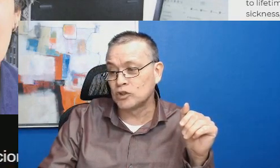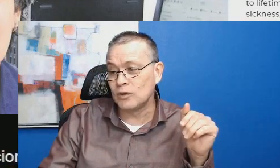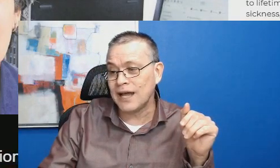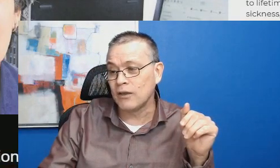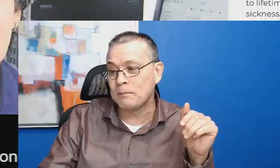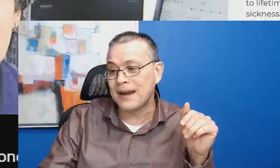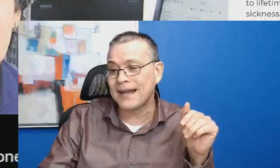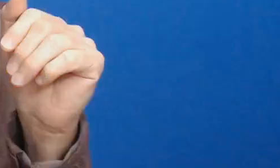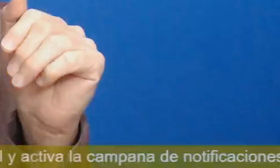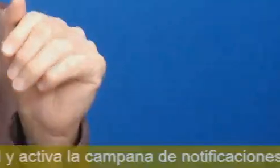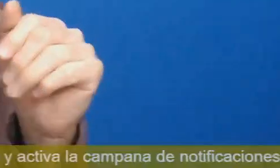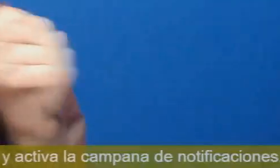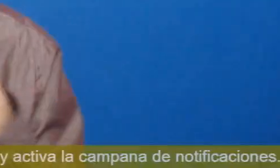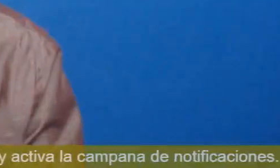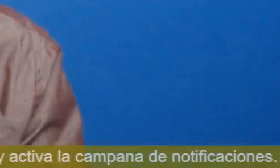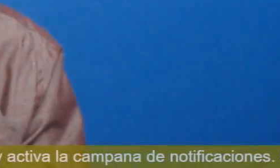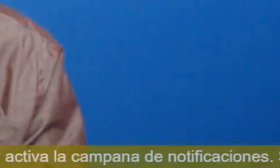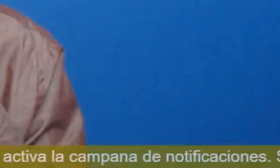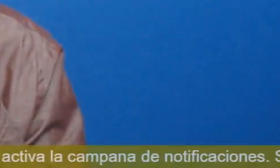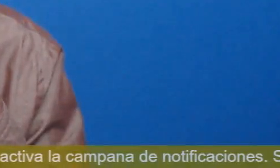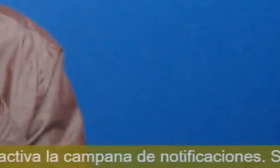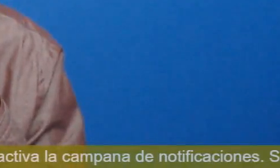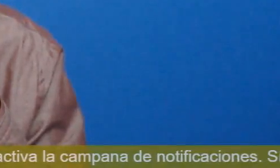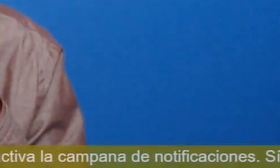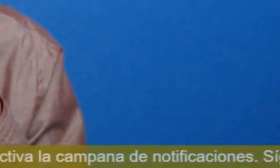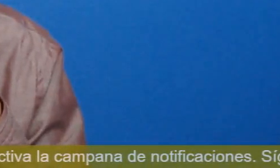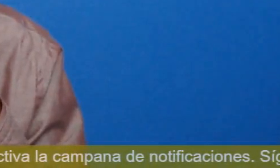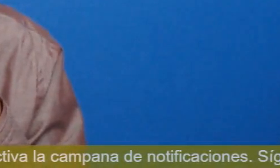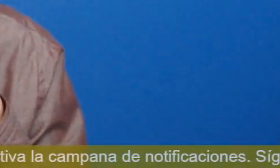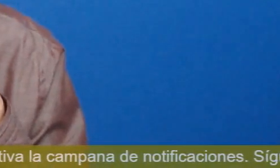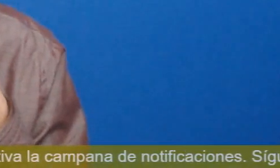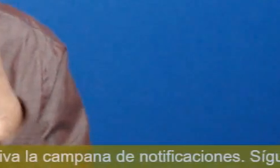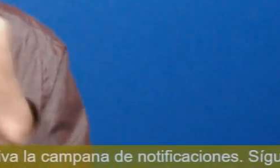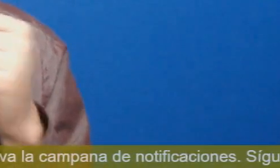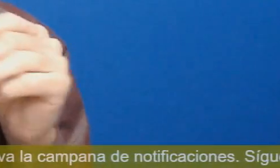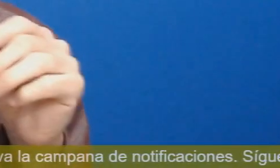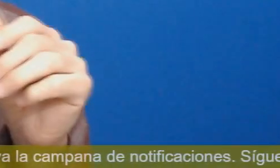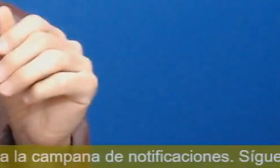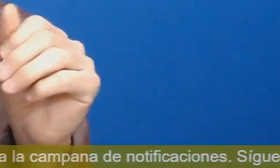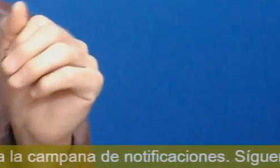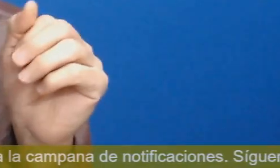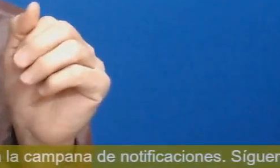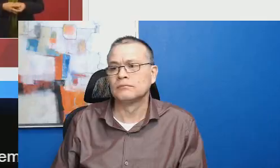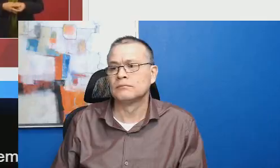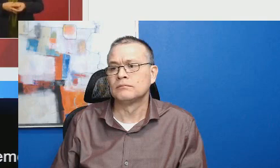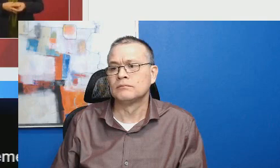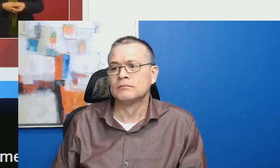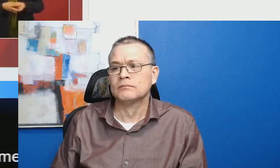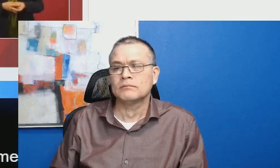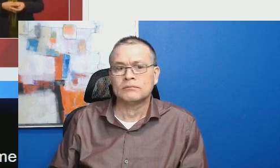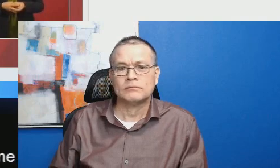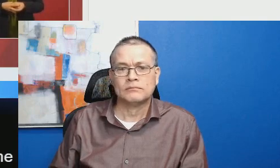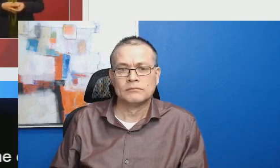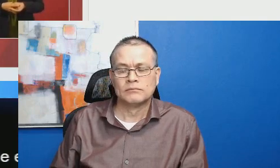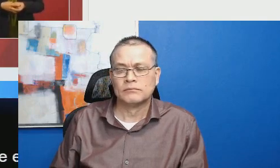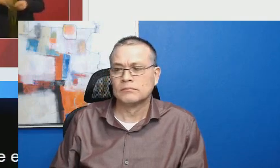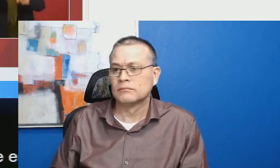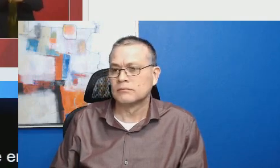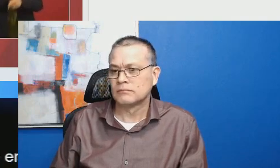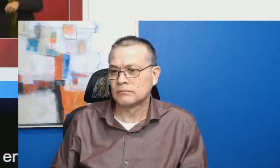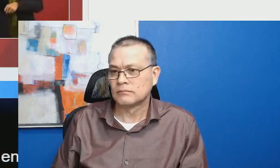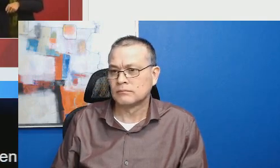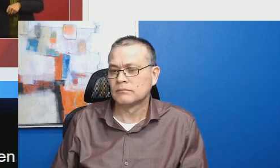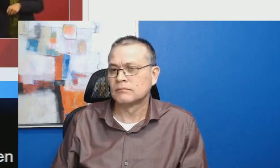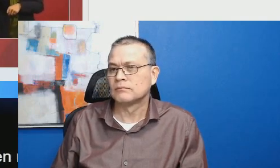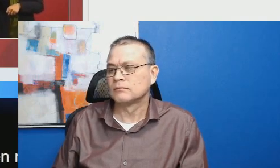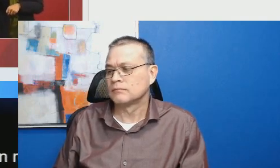han postulado para que se vaya de Embajador de México en Estados Unidos. Voy a dar a conocer